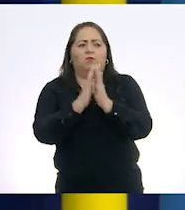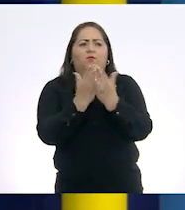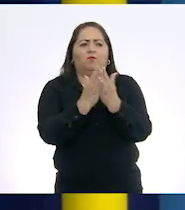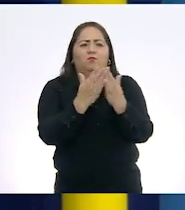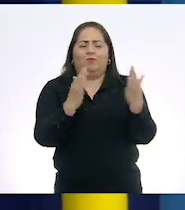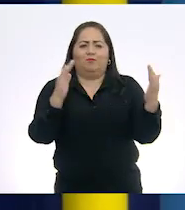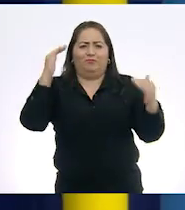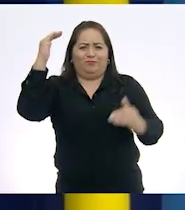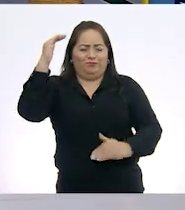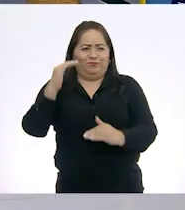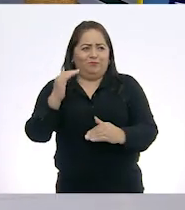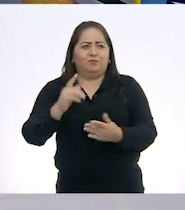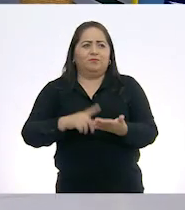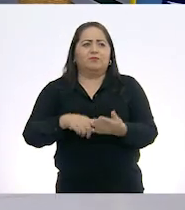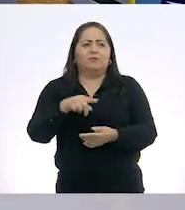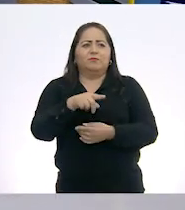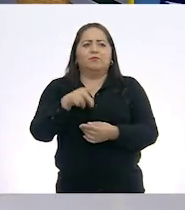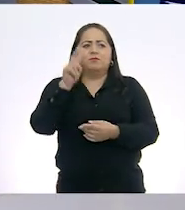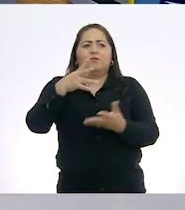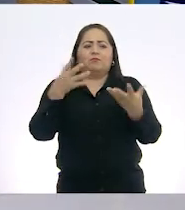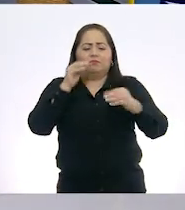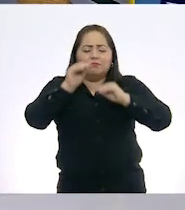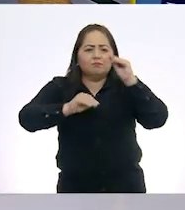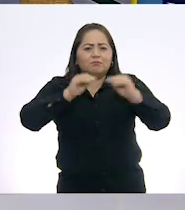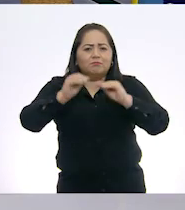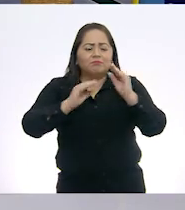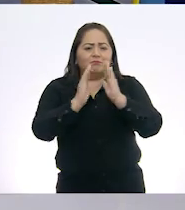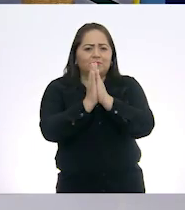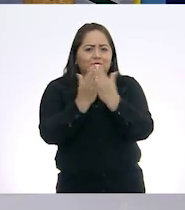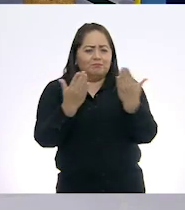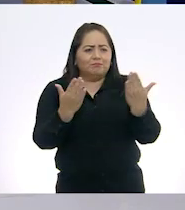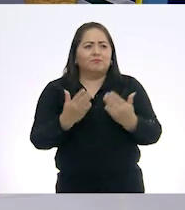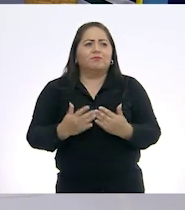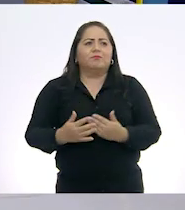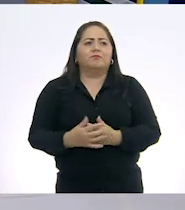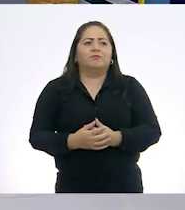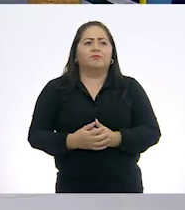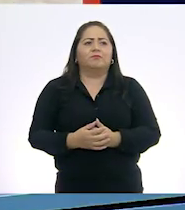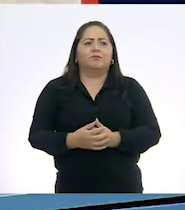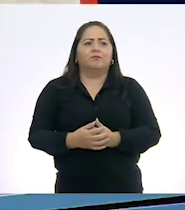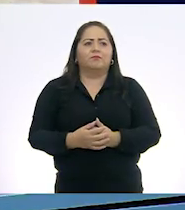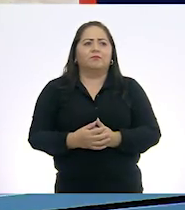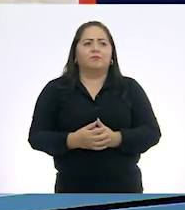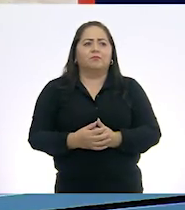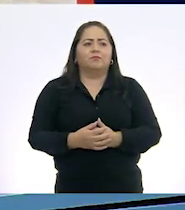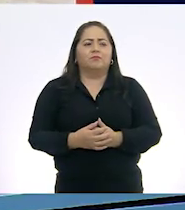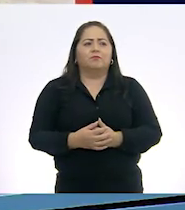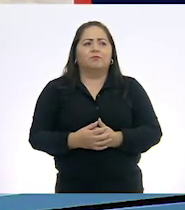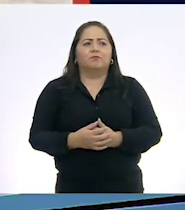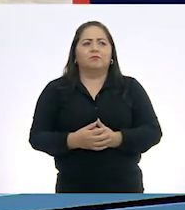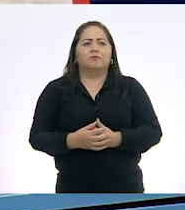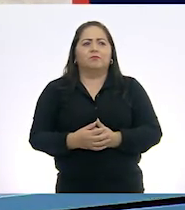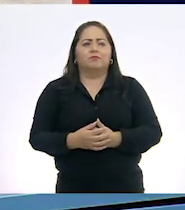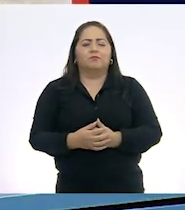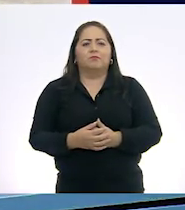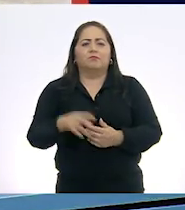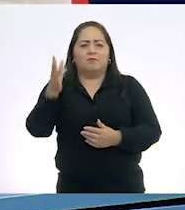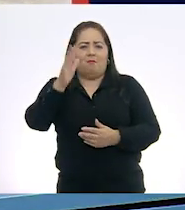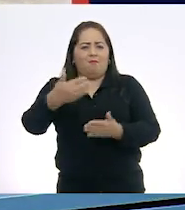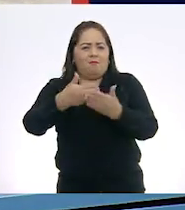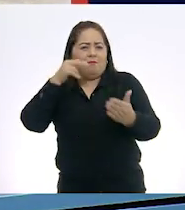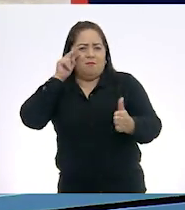cuatro. Estos son hechos totalmente en lengua indígena. ¿Sí? Sí, seguimos las instrucciones que vimos en el video.